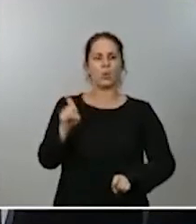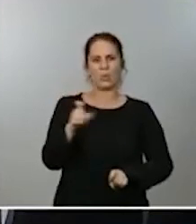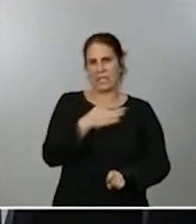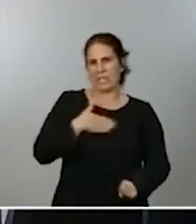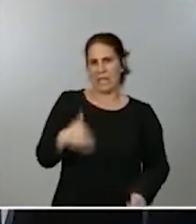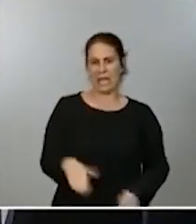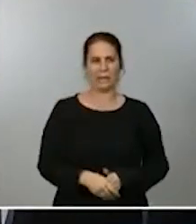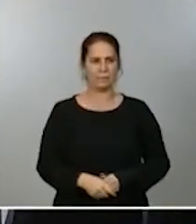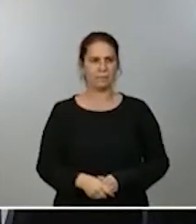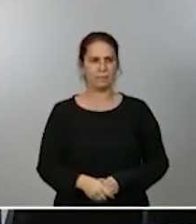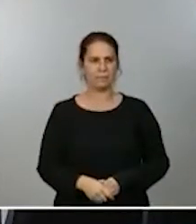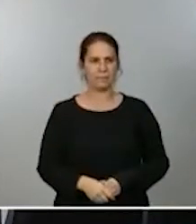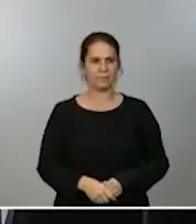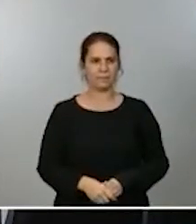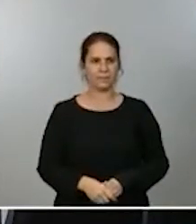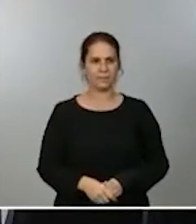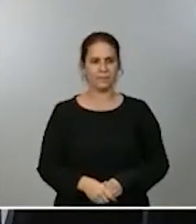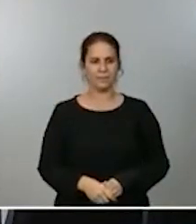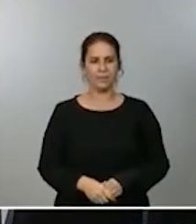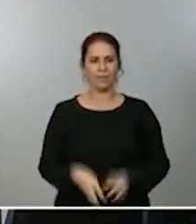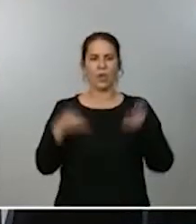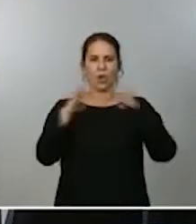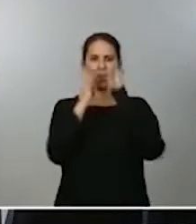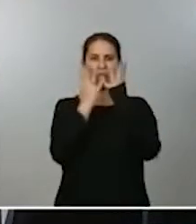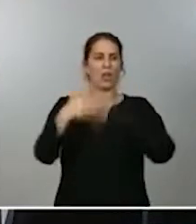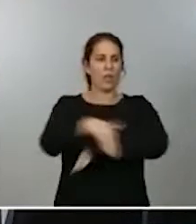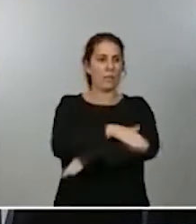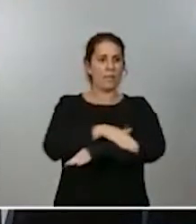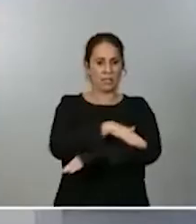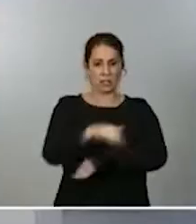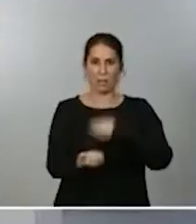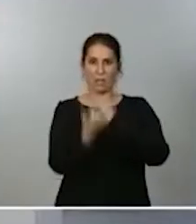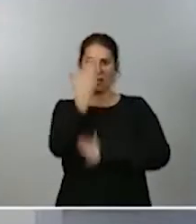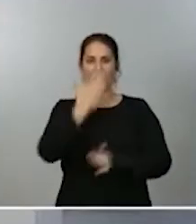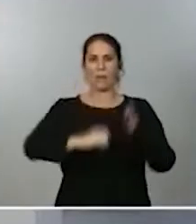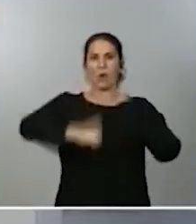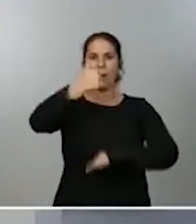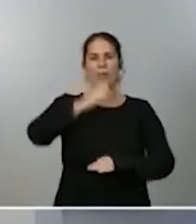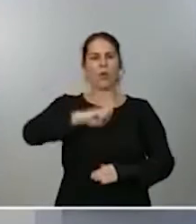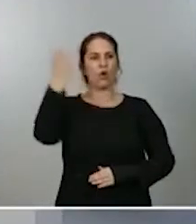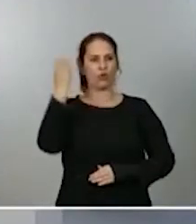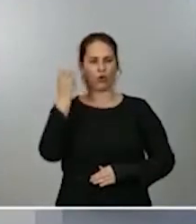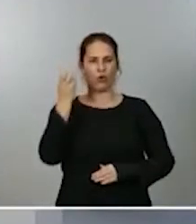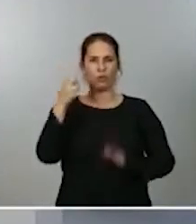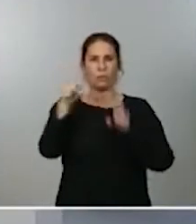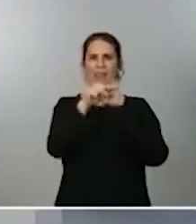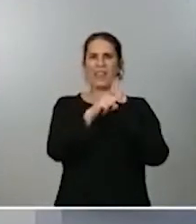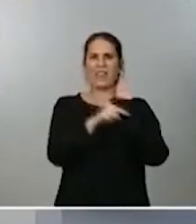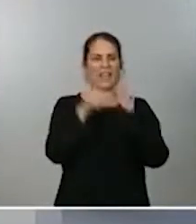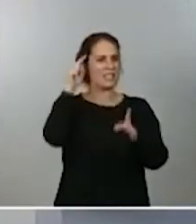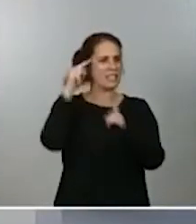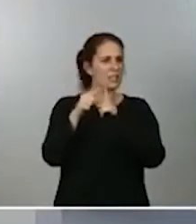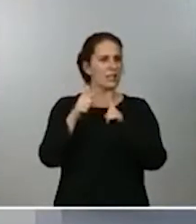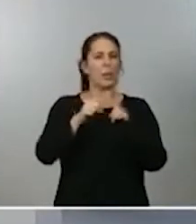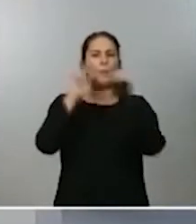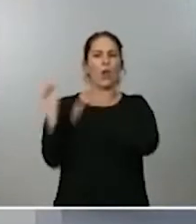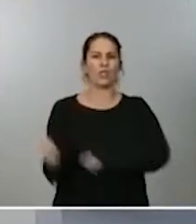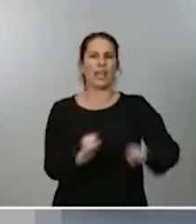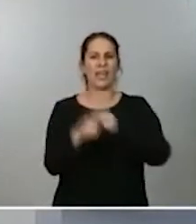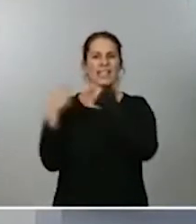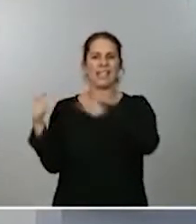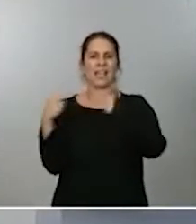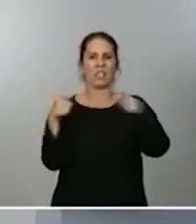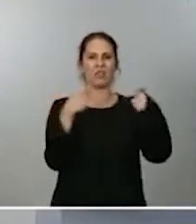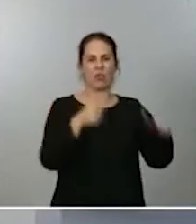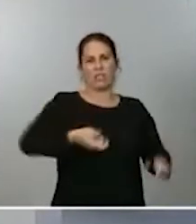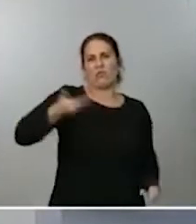De hecho, el Consejo de Ministros ha aprobado esta mañana otro paquete de medidas para seguir protegiendo a sectores que son fundamentales para